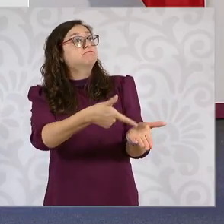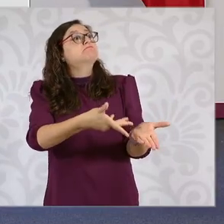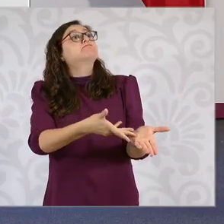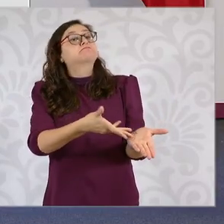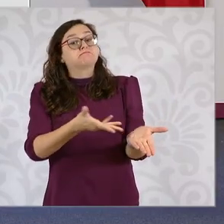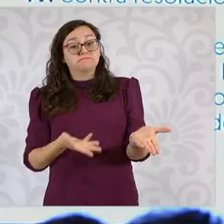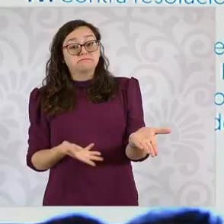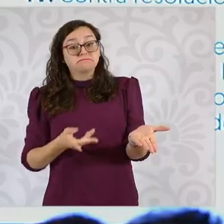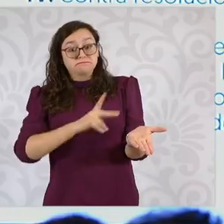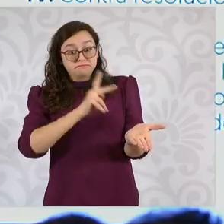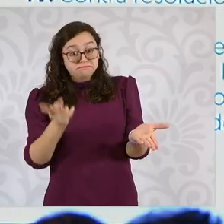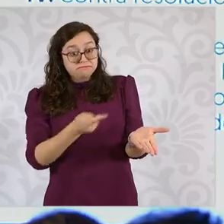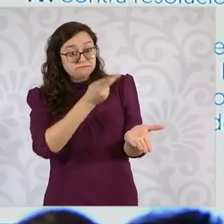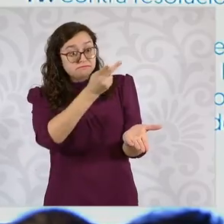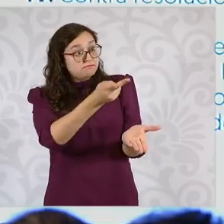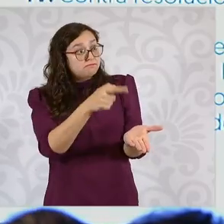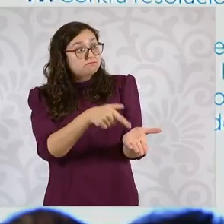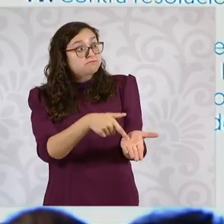una pregunta.